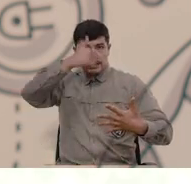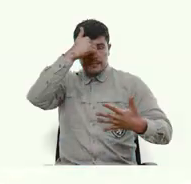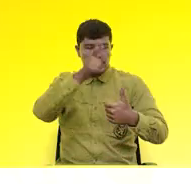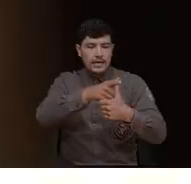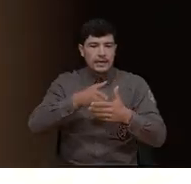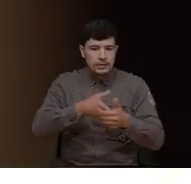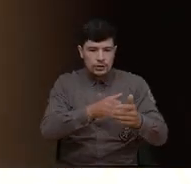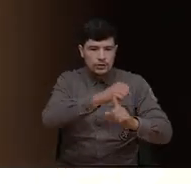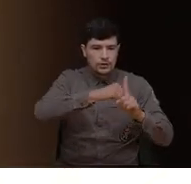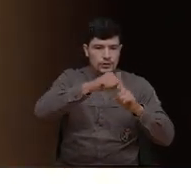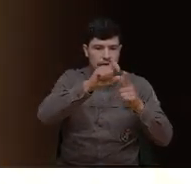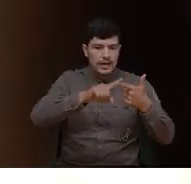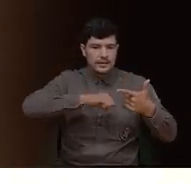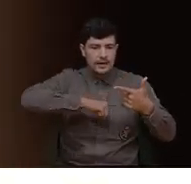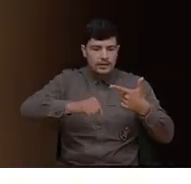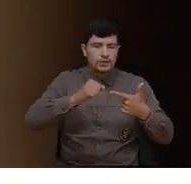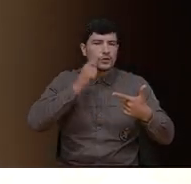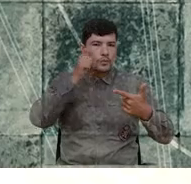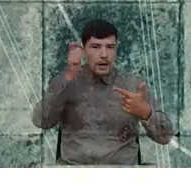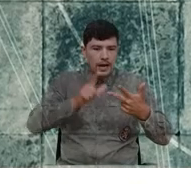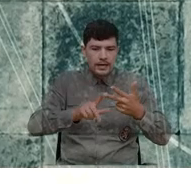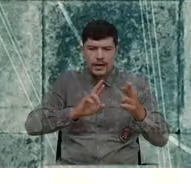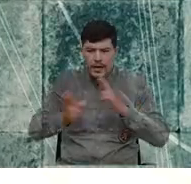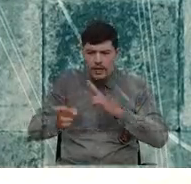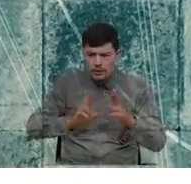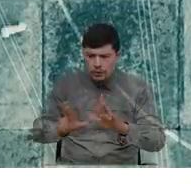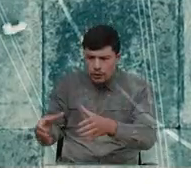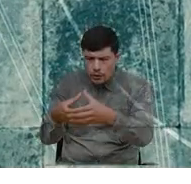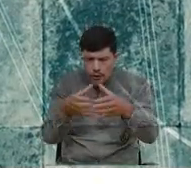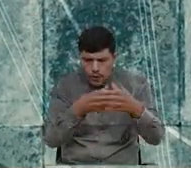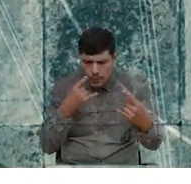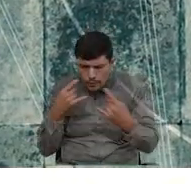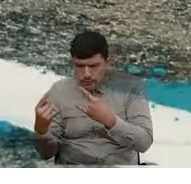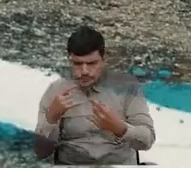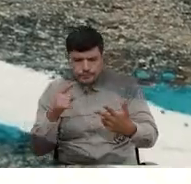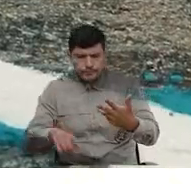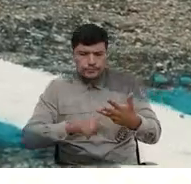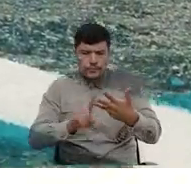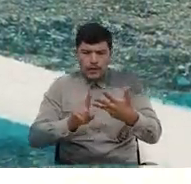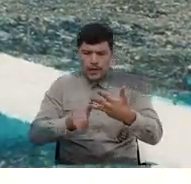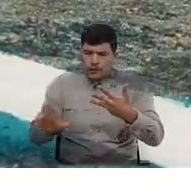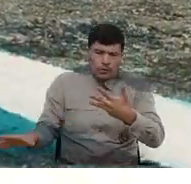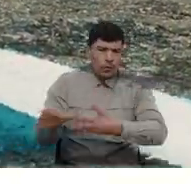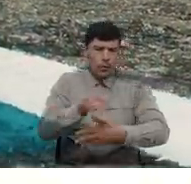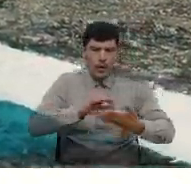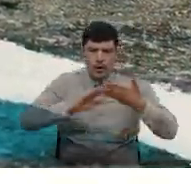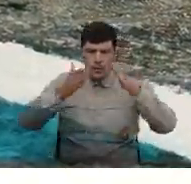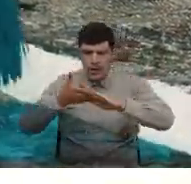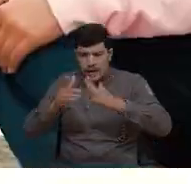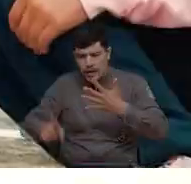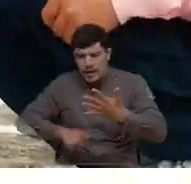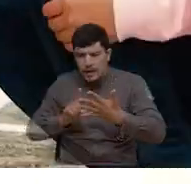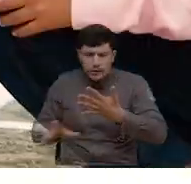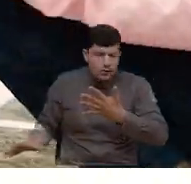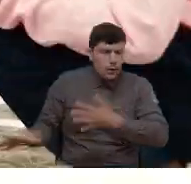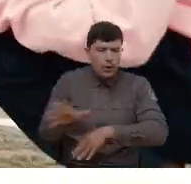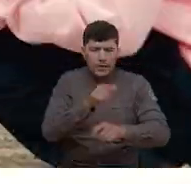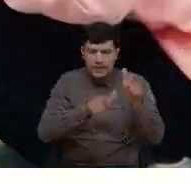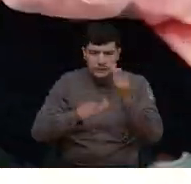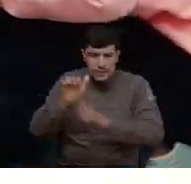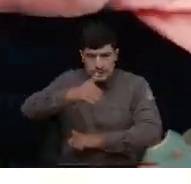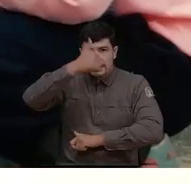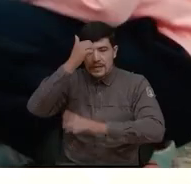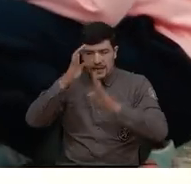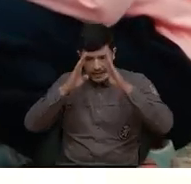la gestión social, los derechos humanos, el relacionamiento con los grupos de interés, con todas las comunidades y con todos nuestros actores principales.